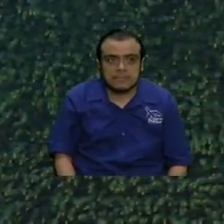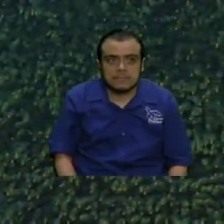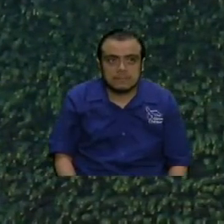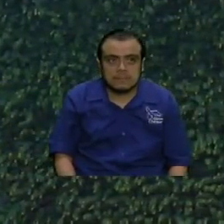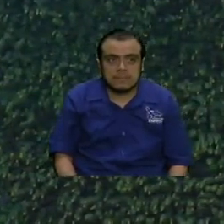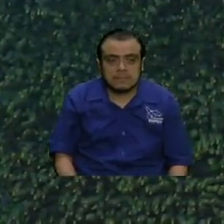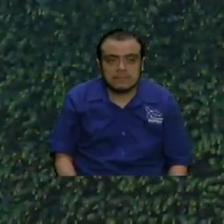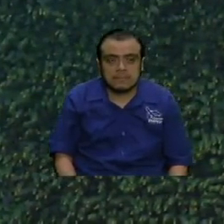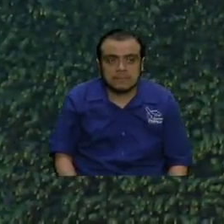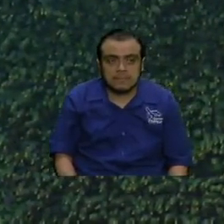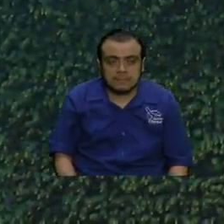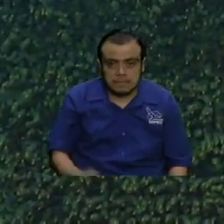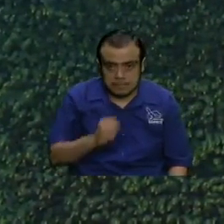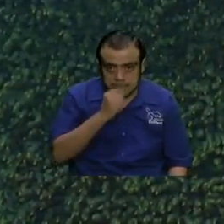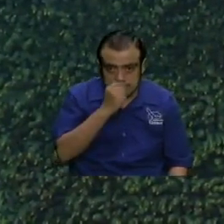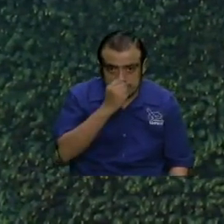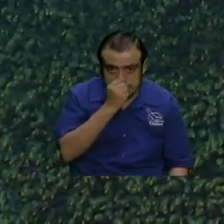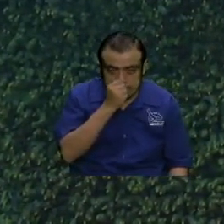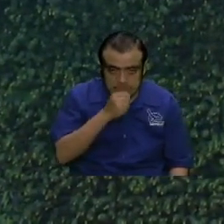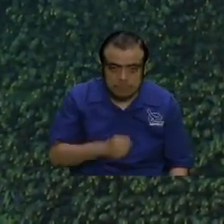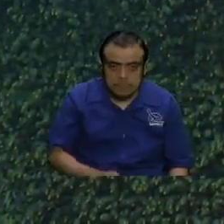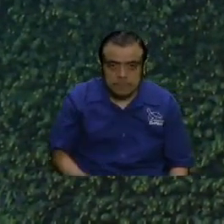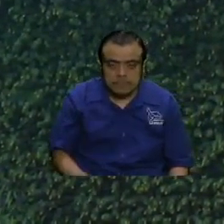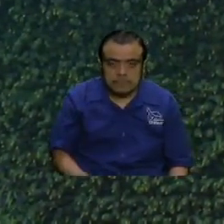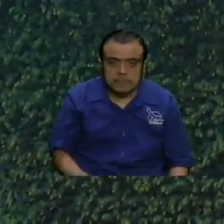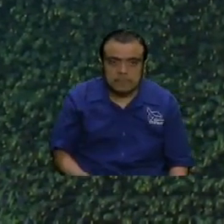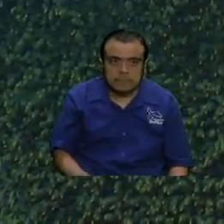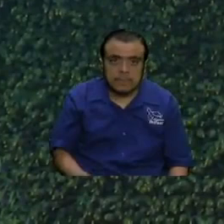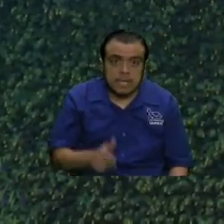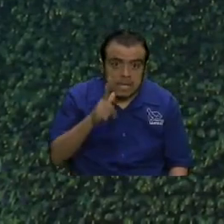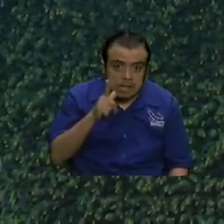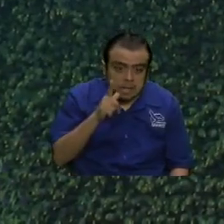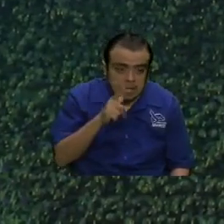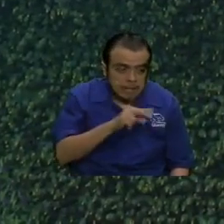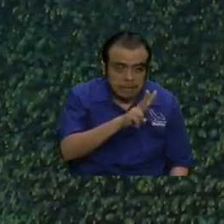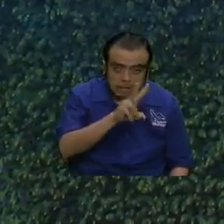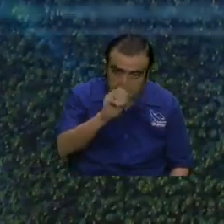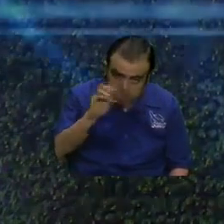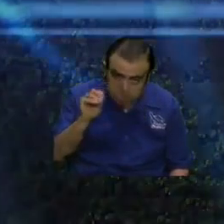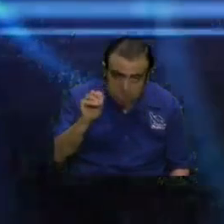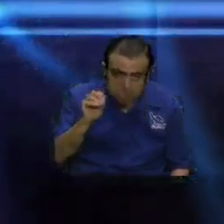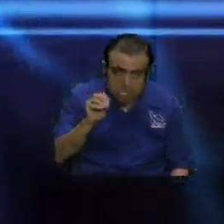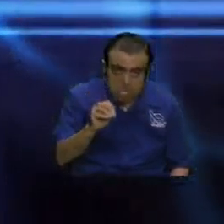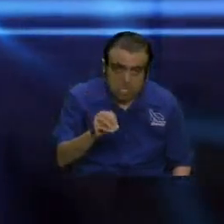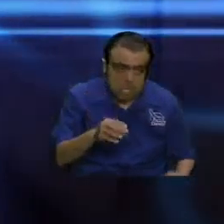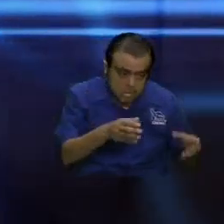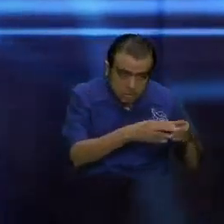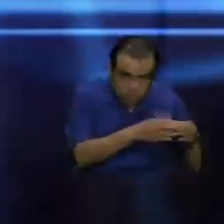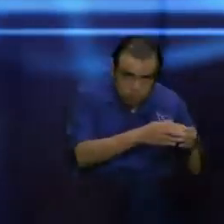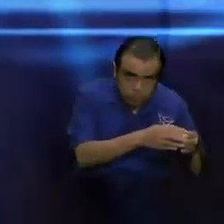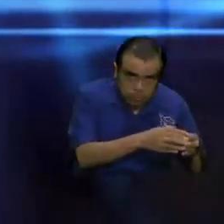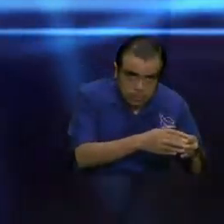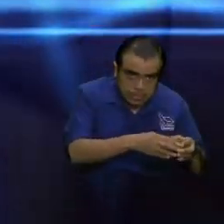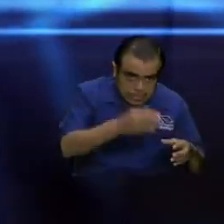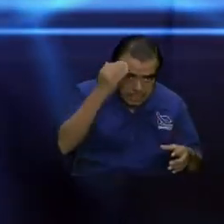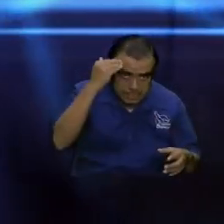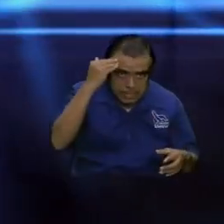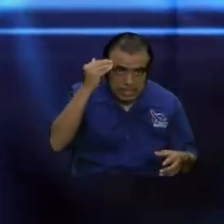bueno entonces voy a dice acá y sus jefes eran doscientos y todos sus parientes estaban bajo sus órdenes oiga pues